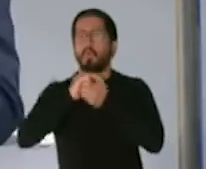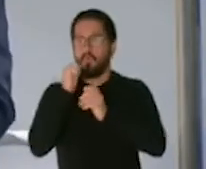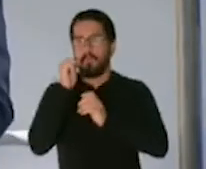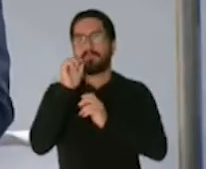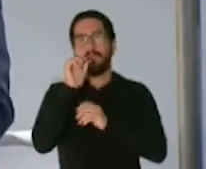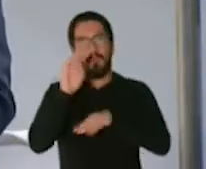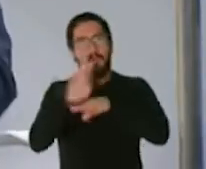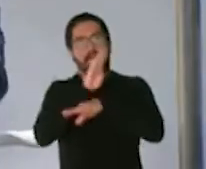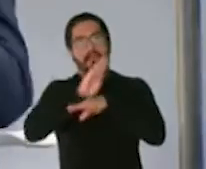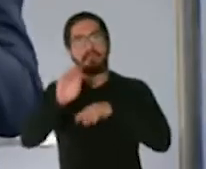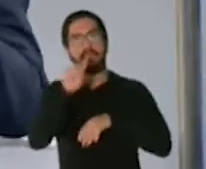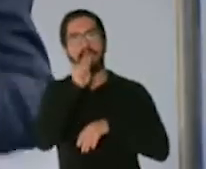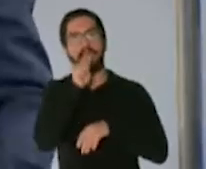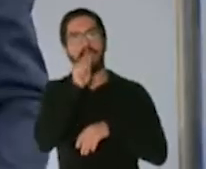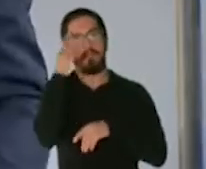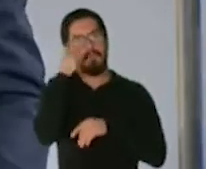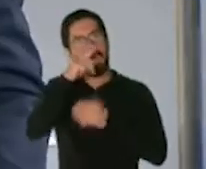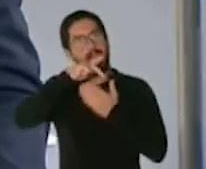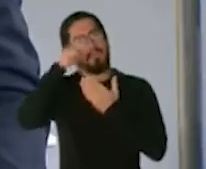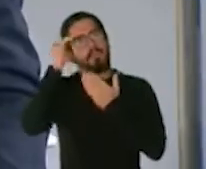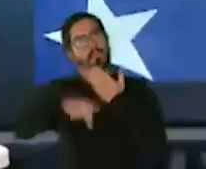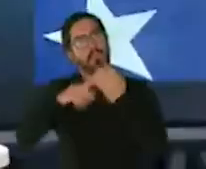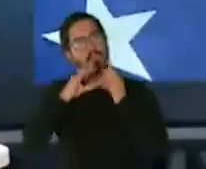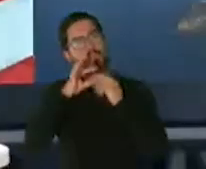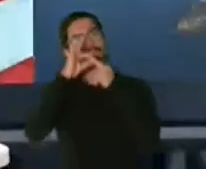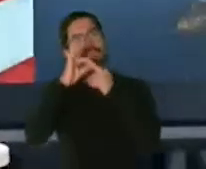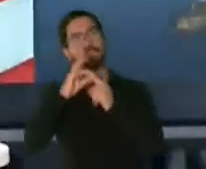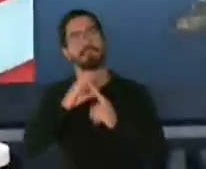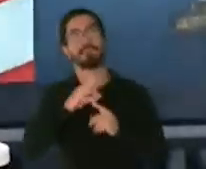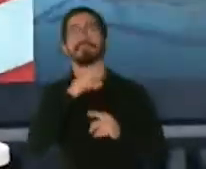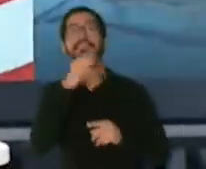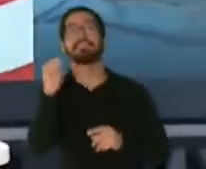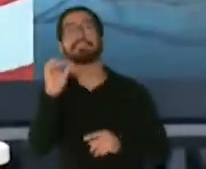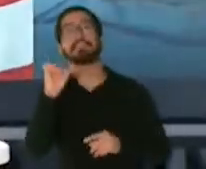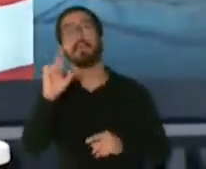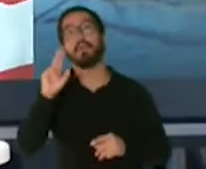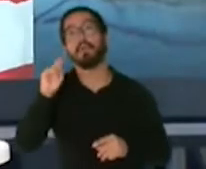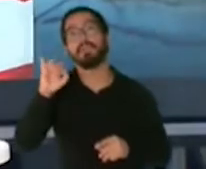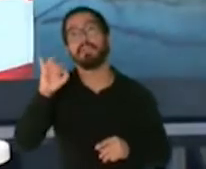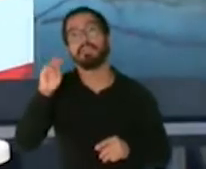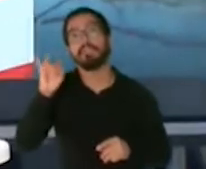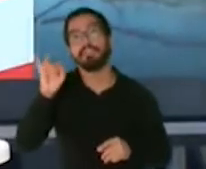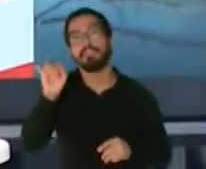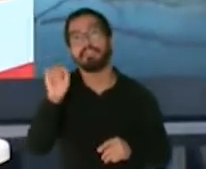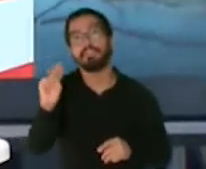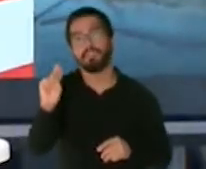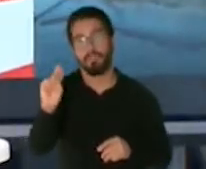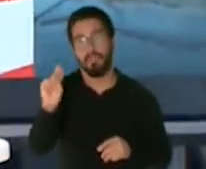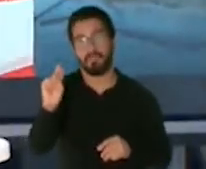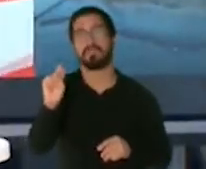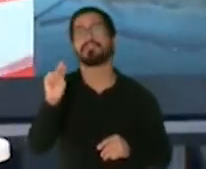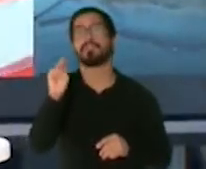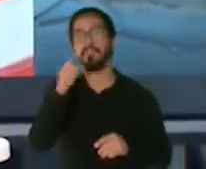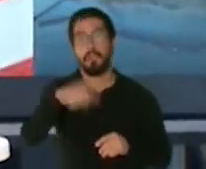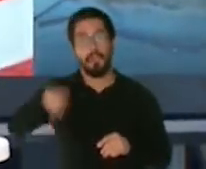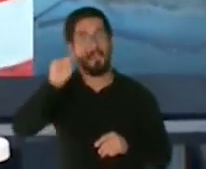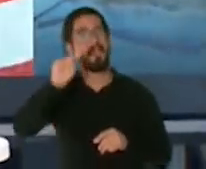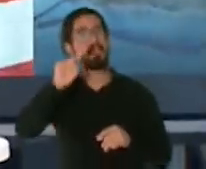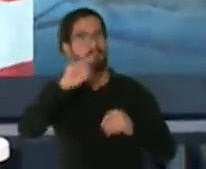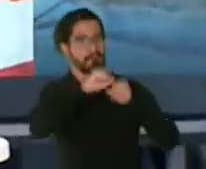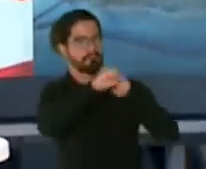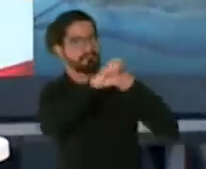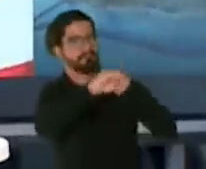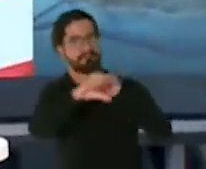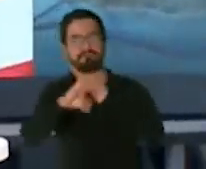Univision también que gentilmente también accedió a poder difundir a su público yo